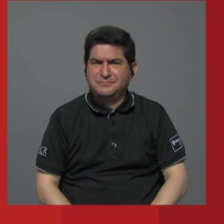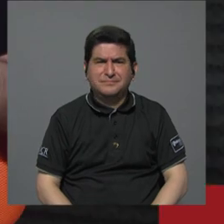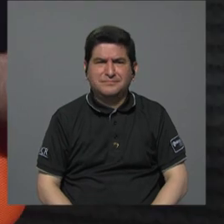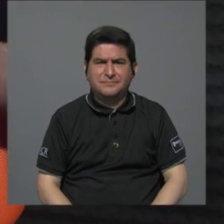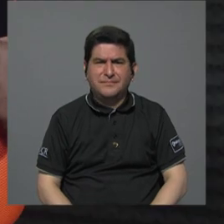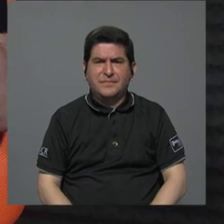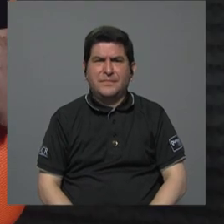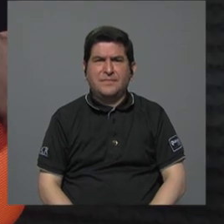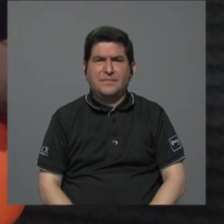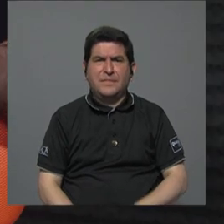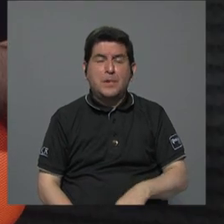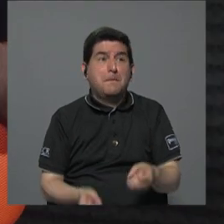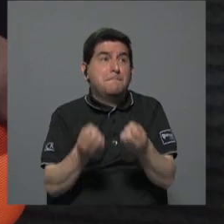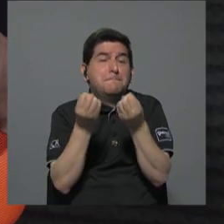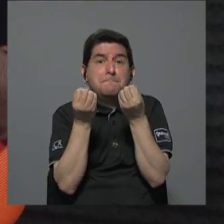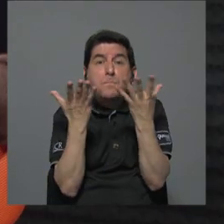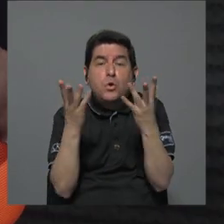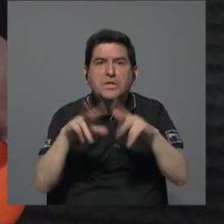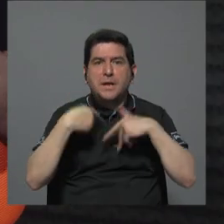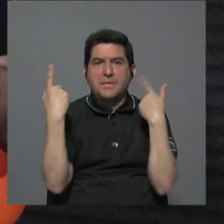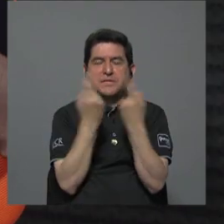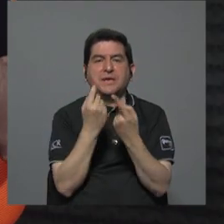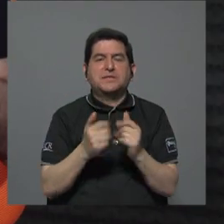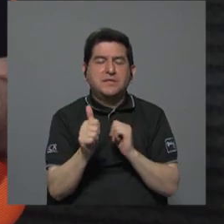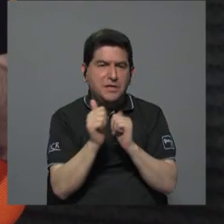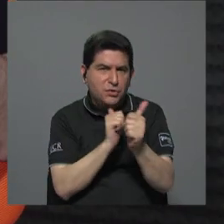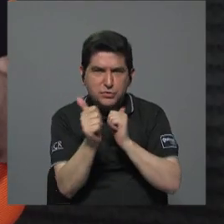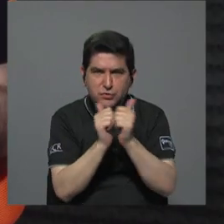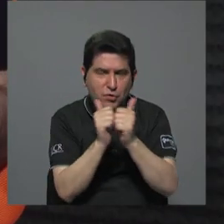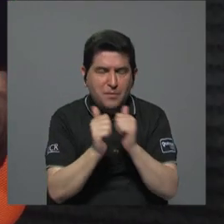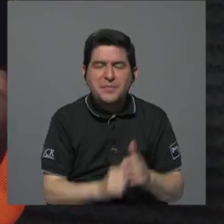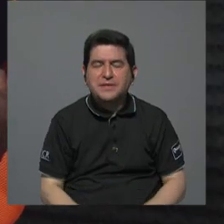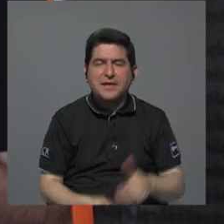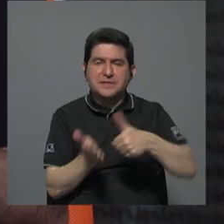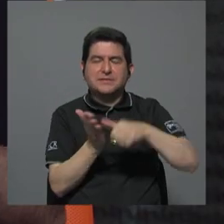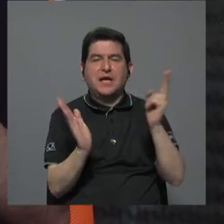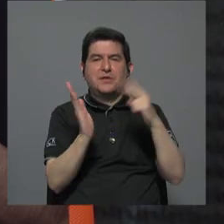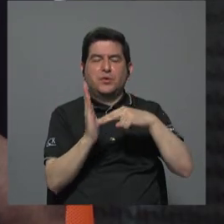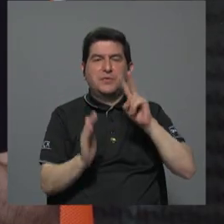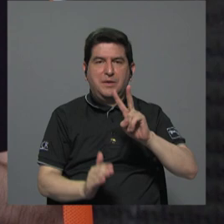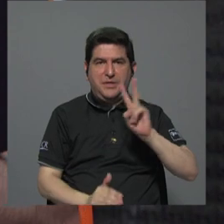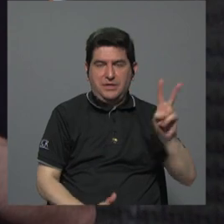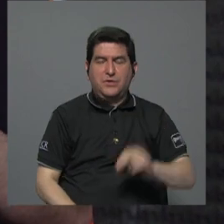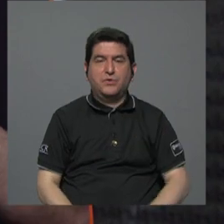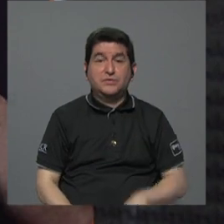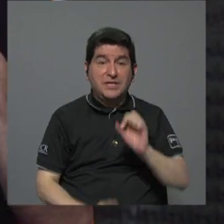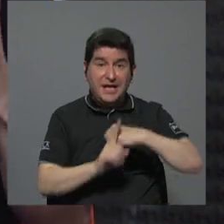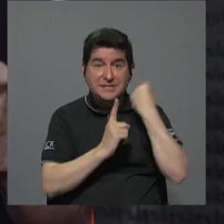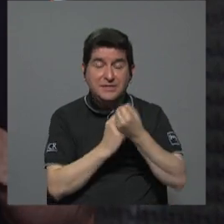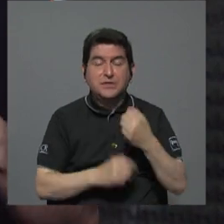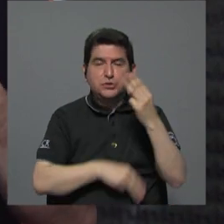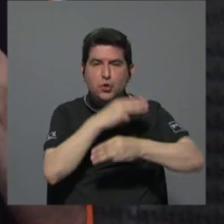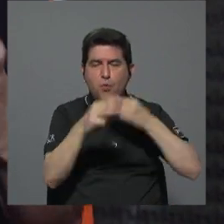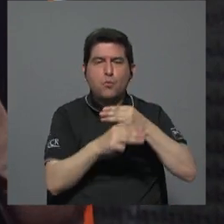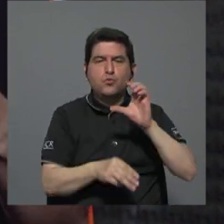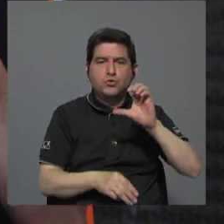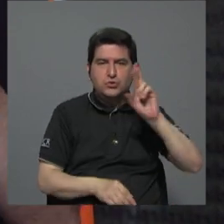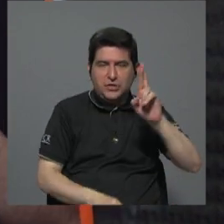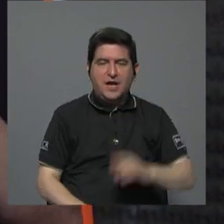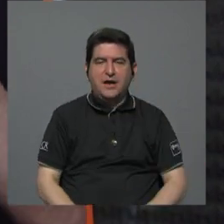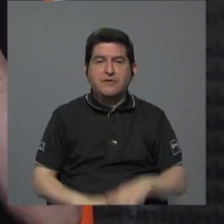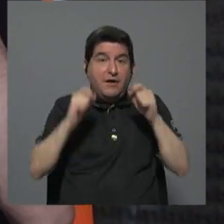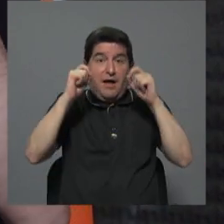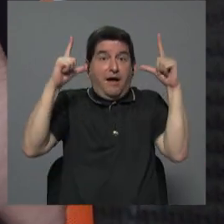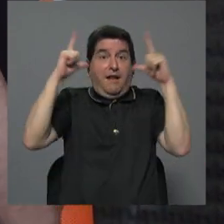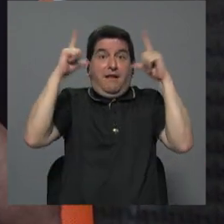tendremos un montón de partidos en la contienda electoral en el 2022 frente a ese escenario el medio El Mundo CR levantó las